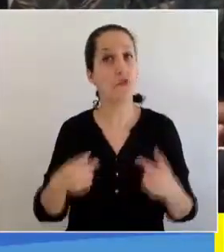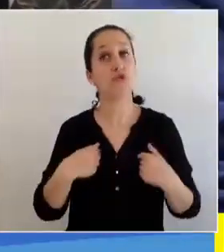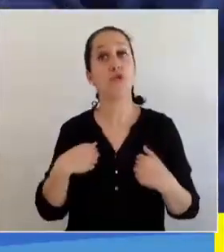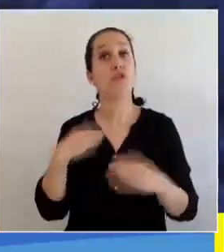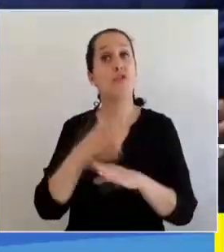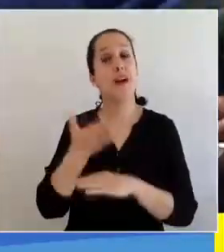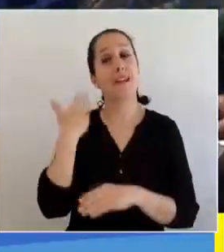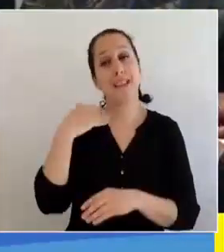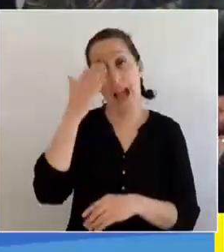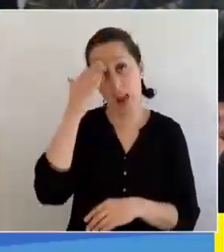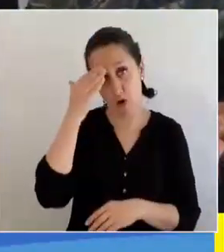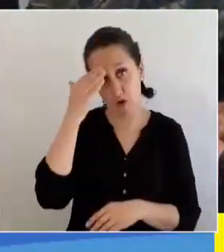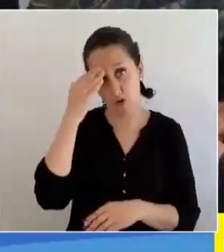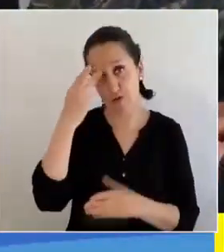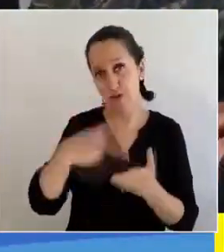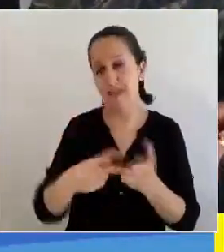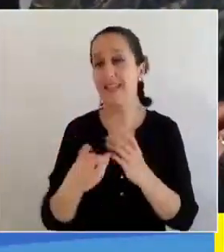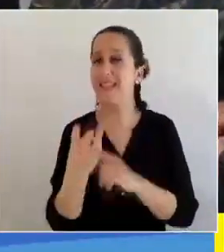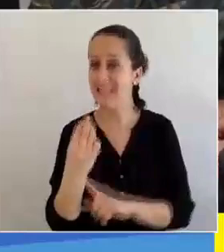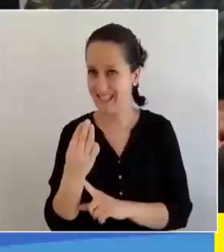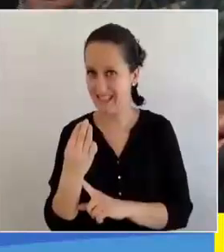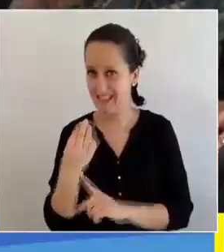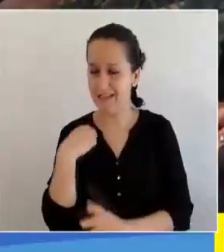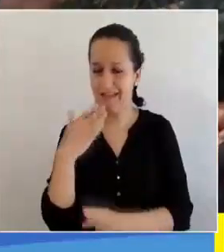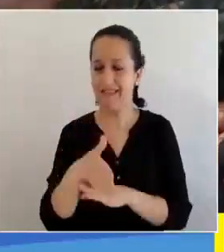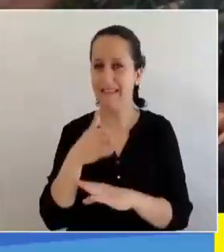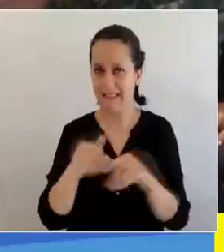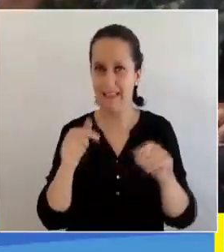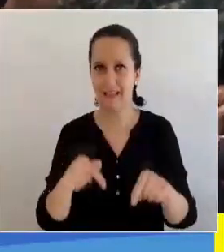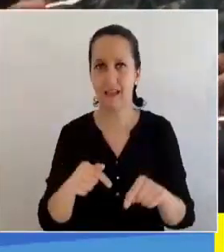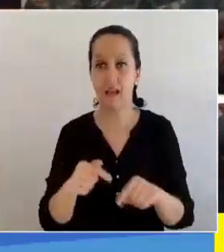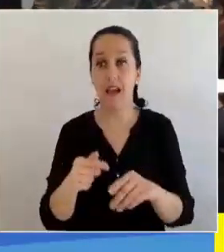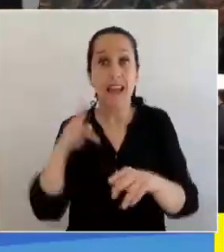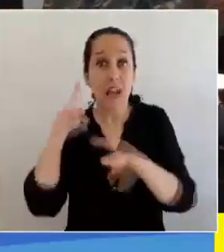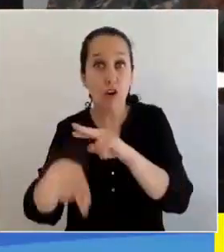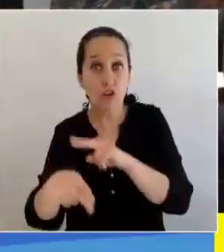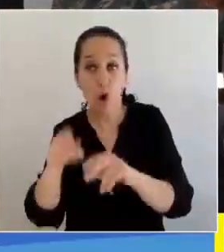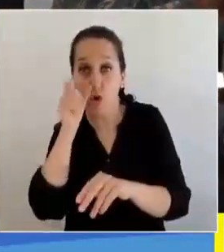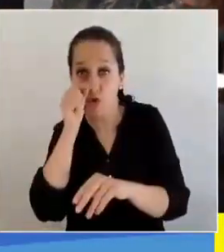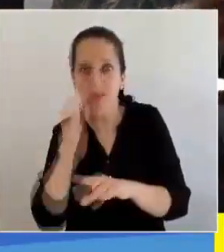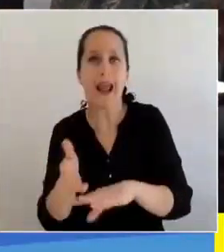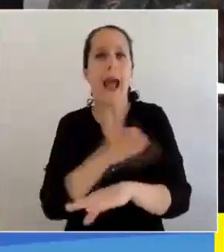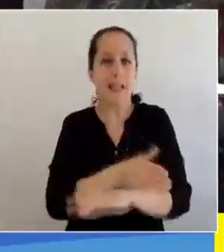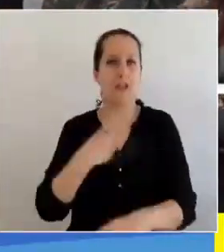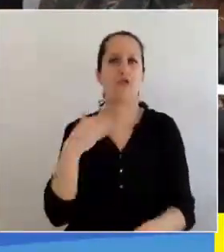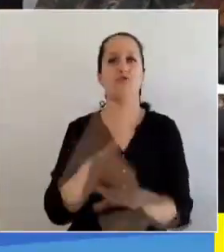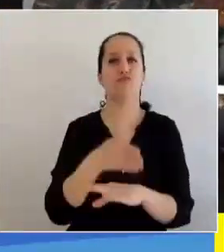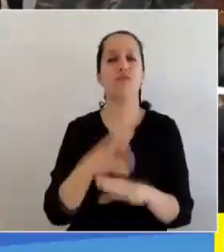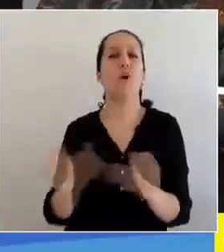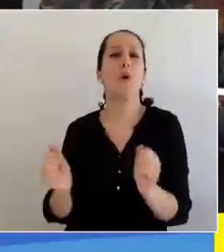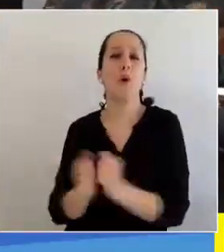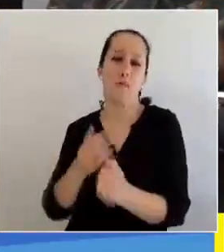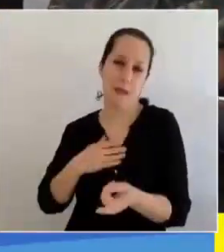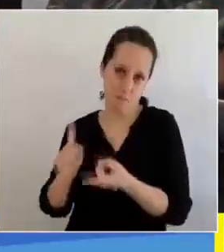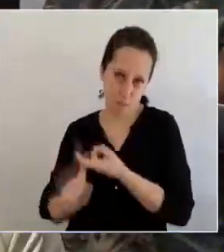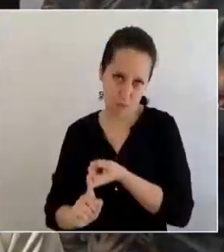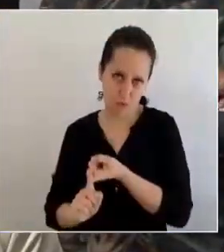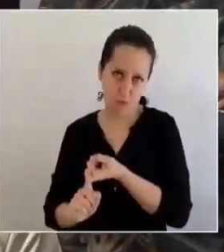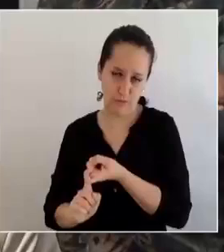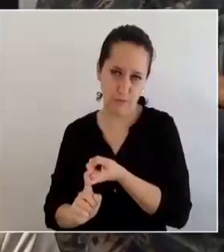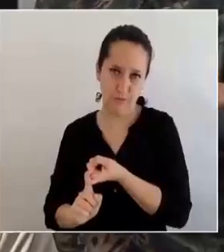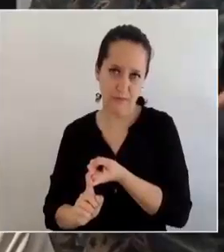yo llegué en agosto del 2013 acá, antes que se inaugurara en octubre, con mi esposo,